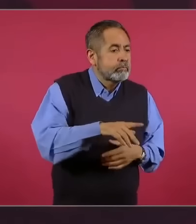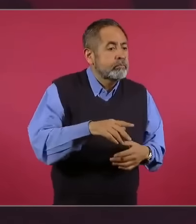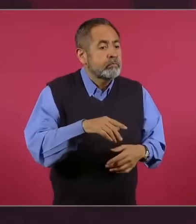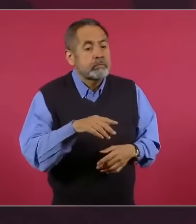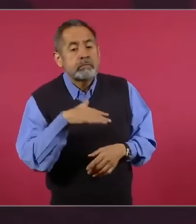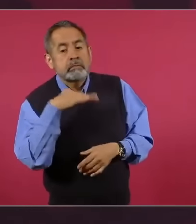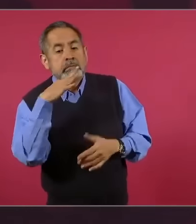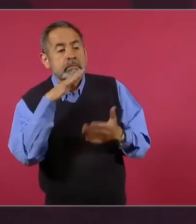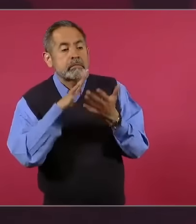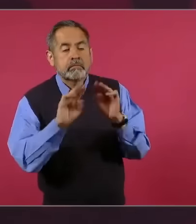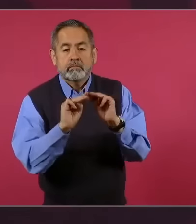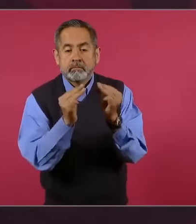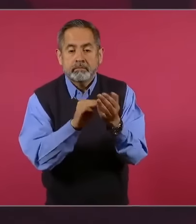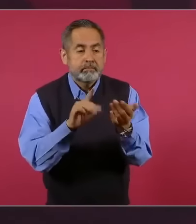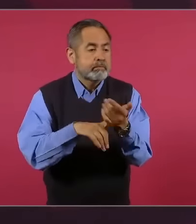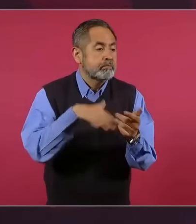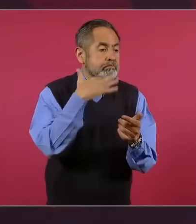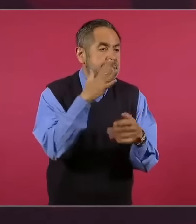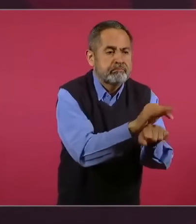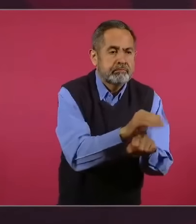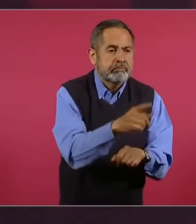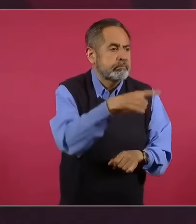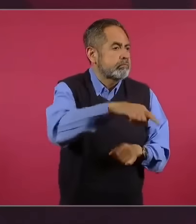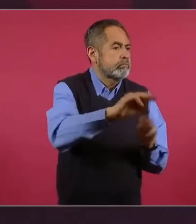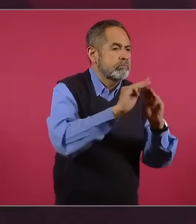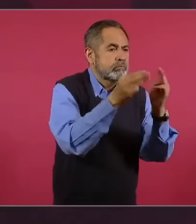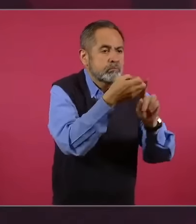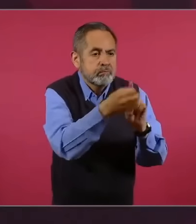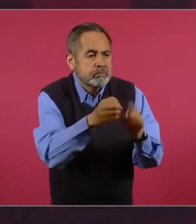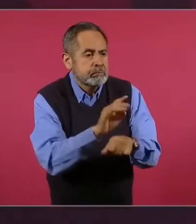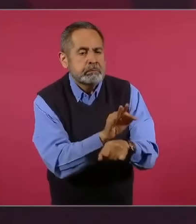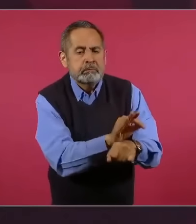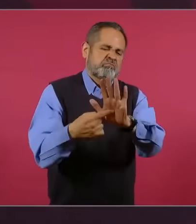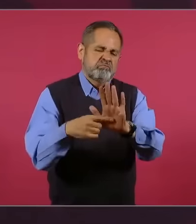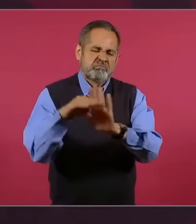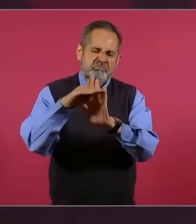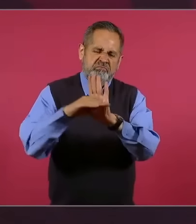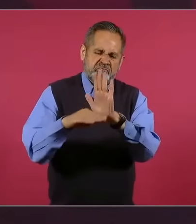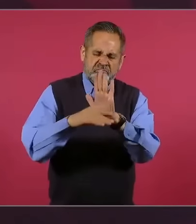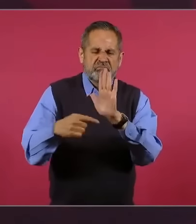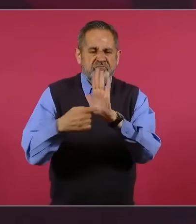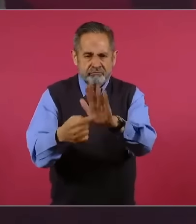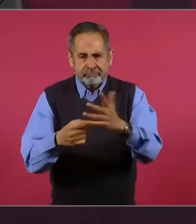cuello blanco, a la delincuencia organizada. Todo, mañana. Porque todavía hay quienes dicen,